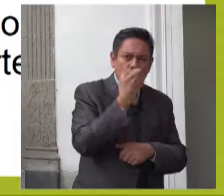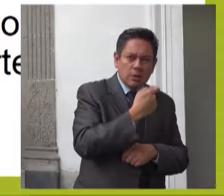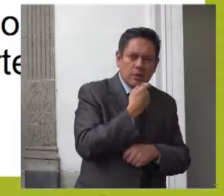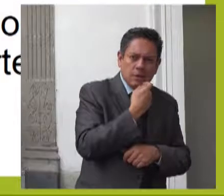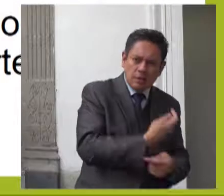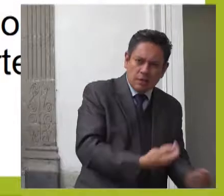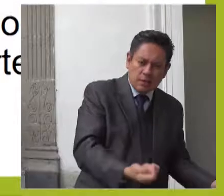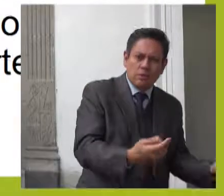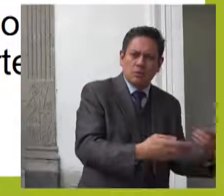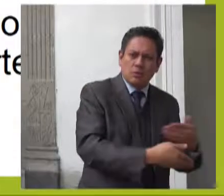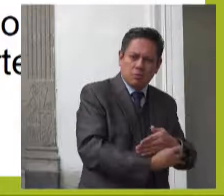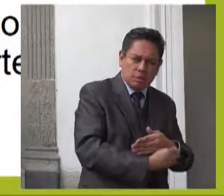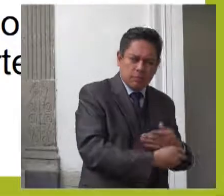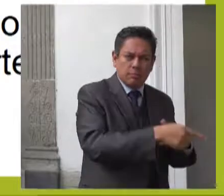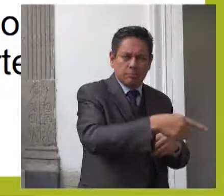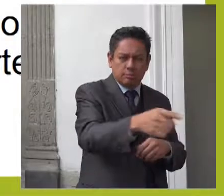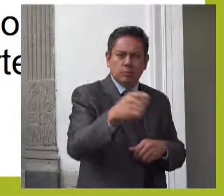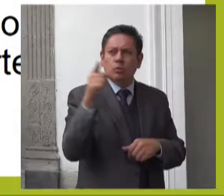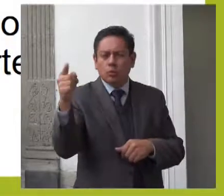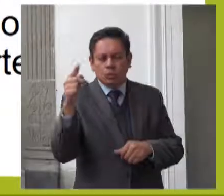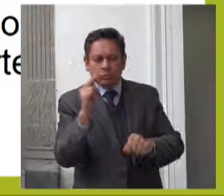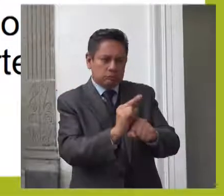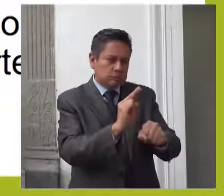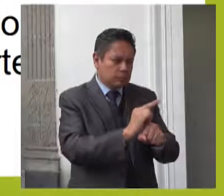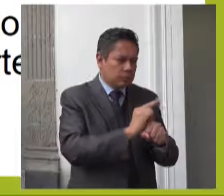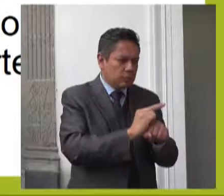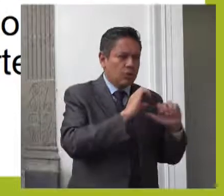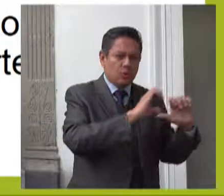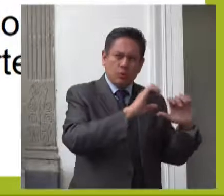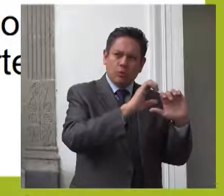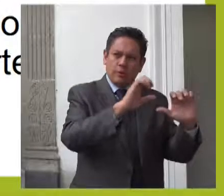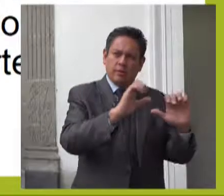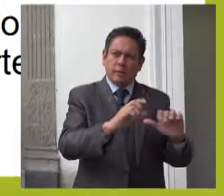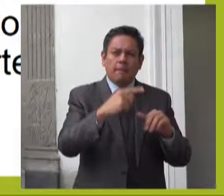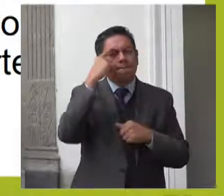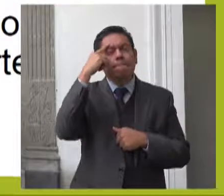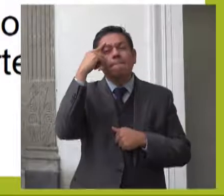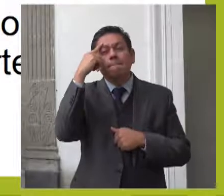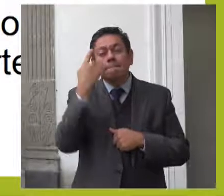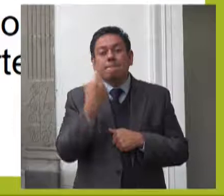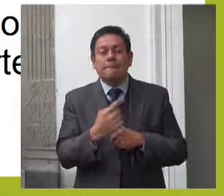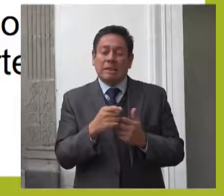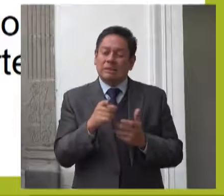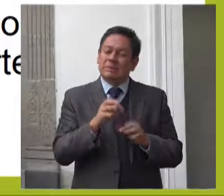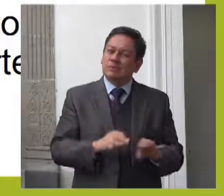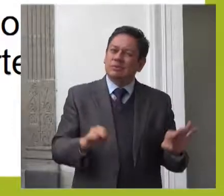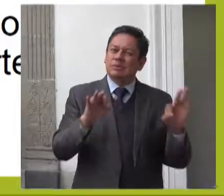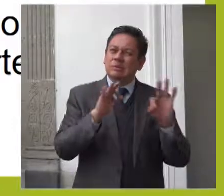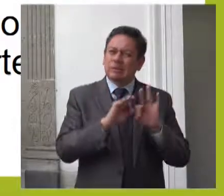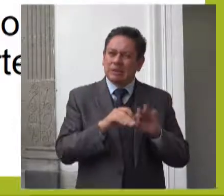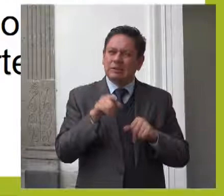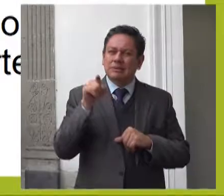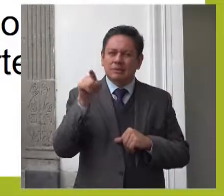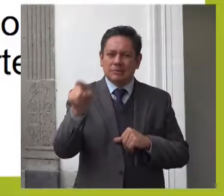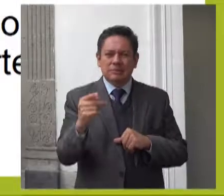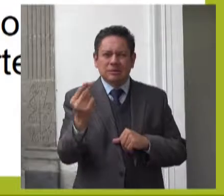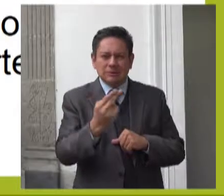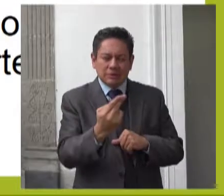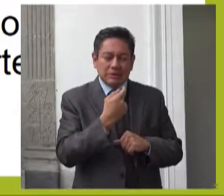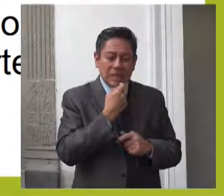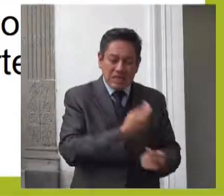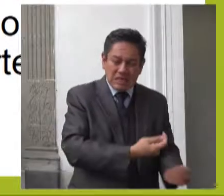Cuidado y Desarrollo Integral Infantil para garantizar la seguridad e